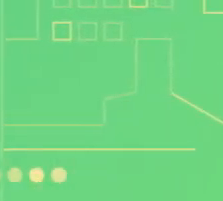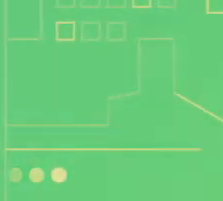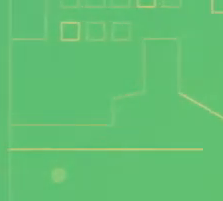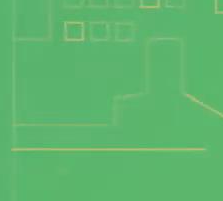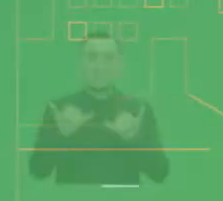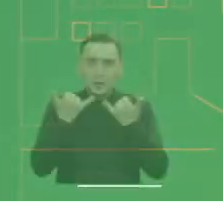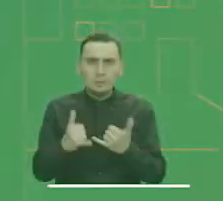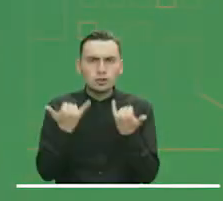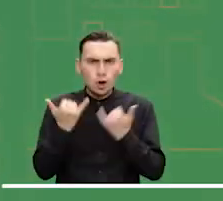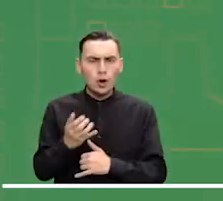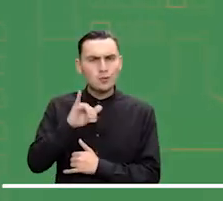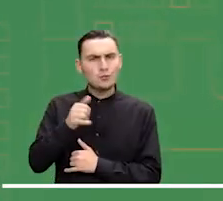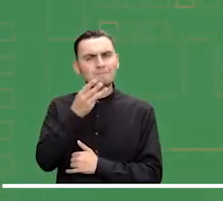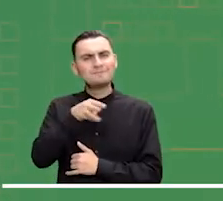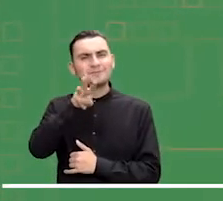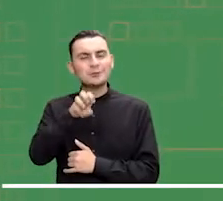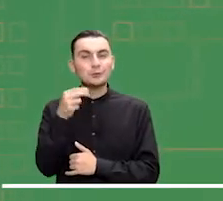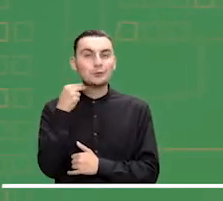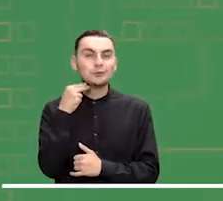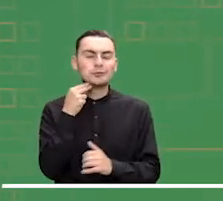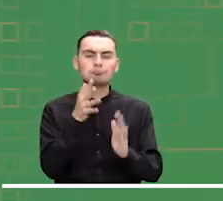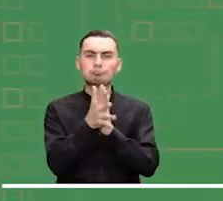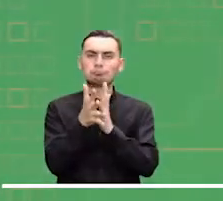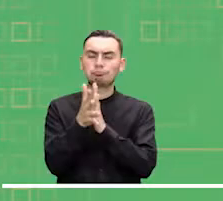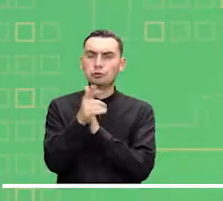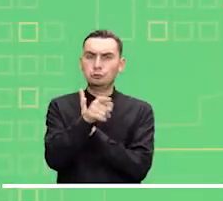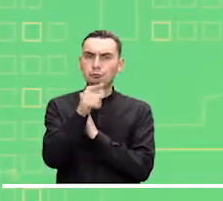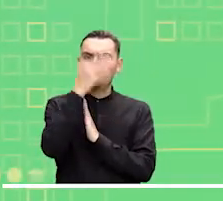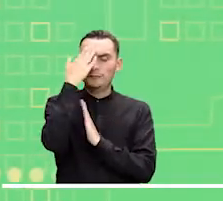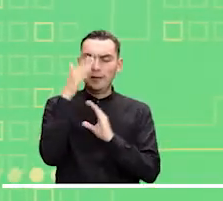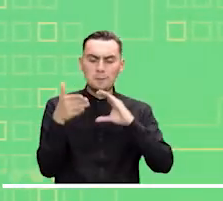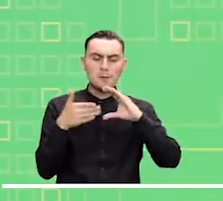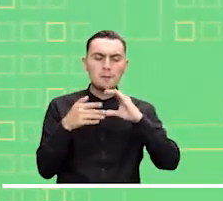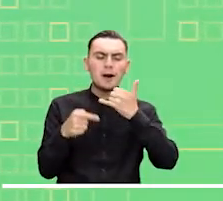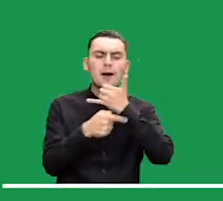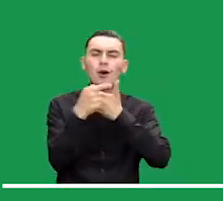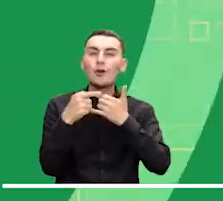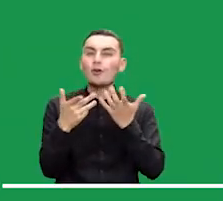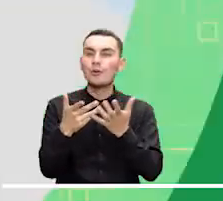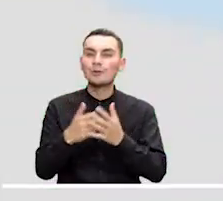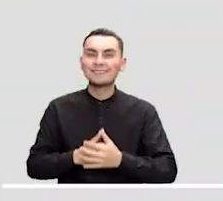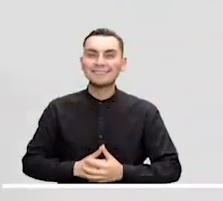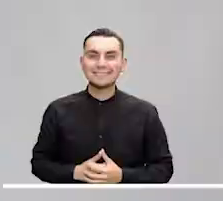Finalizamos este jueves 18 de noviembre con la más reciente actualización del pronóstico del tiempo.